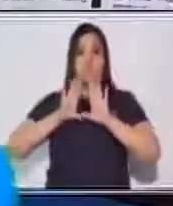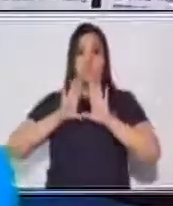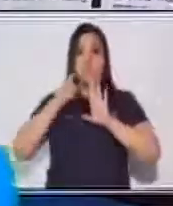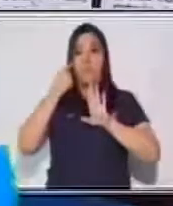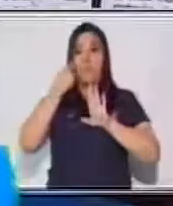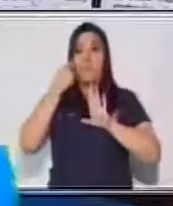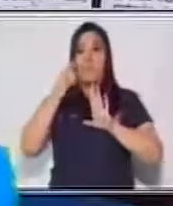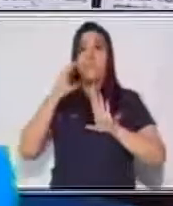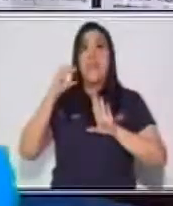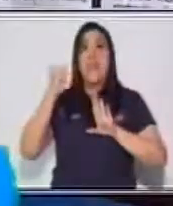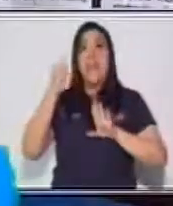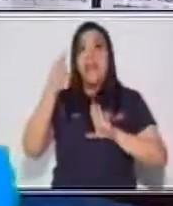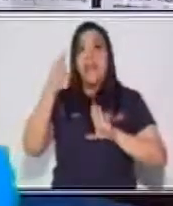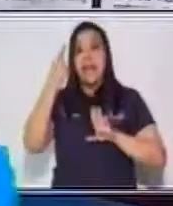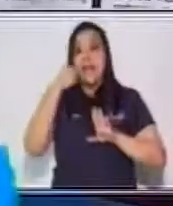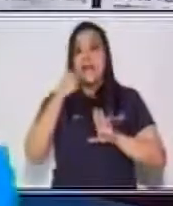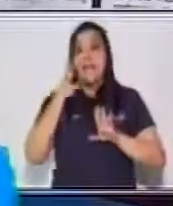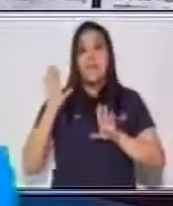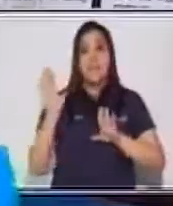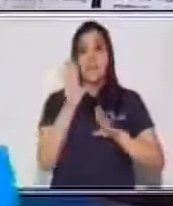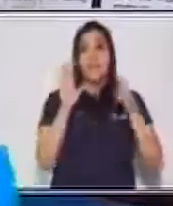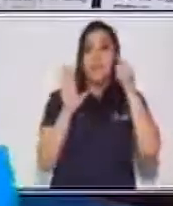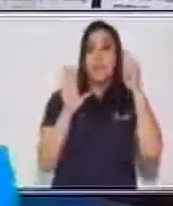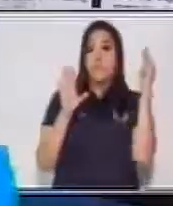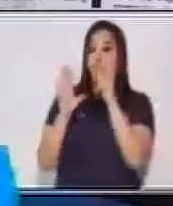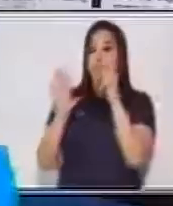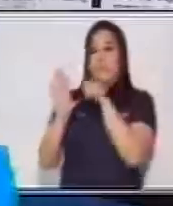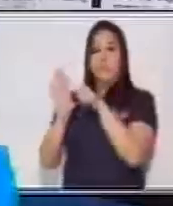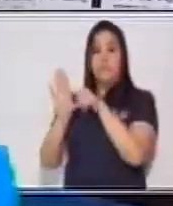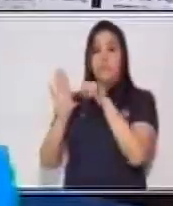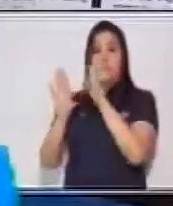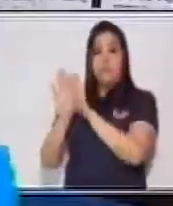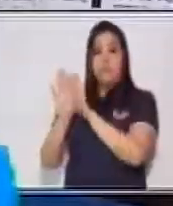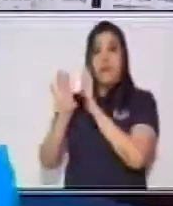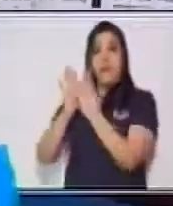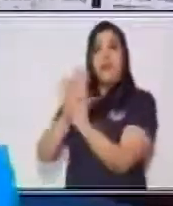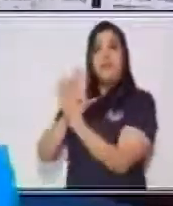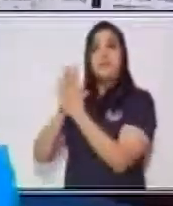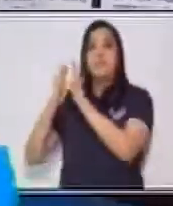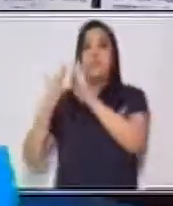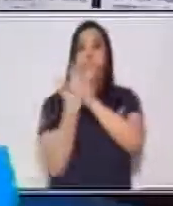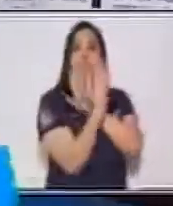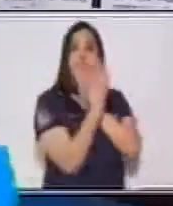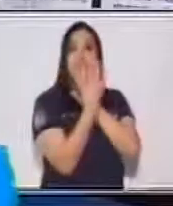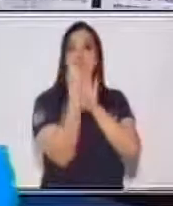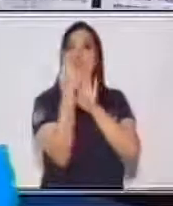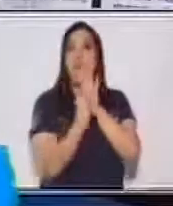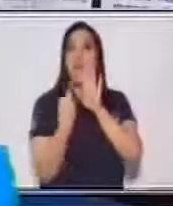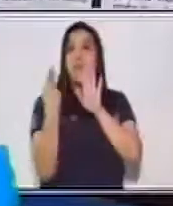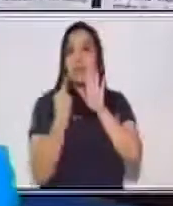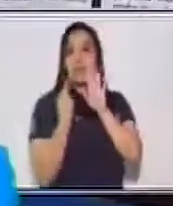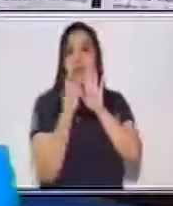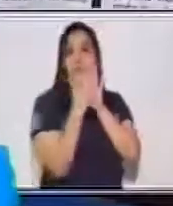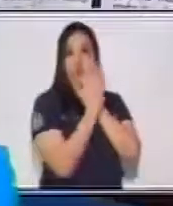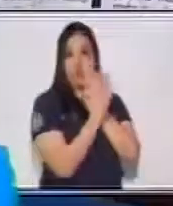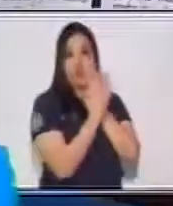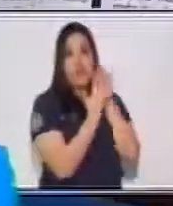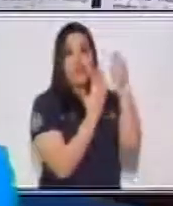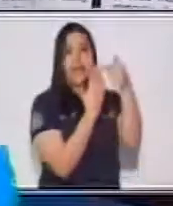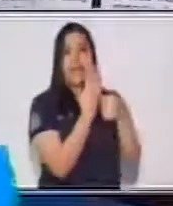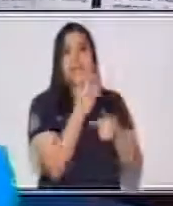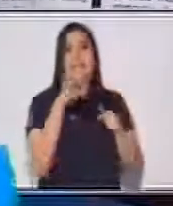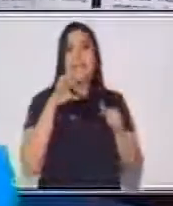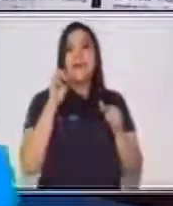hacer los pliegues, o sea, doblamos la hoja y nos quedan los pliegues, las dos caras son la